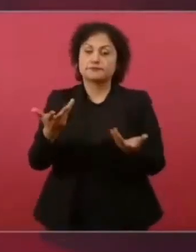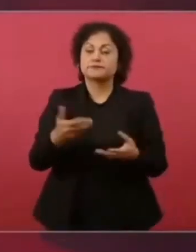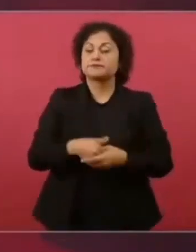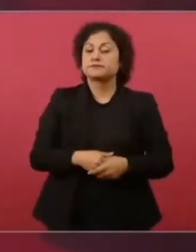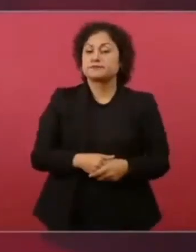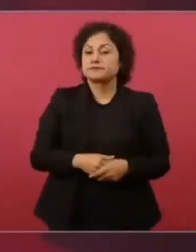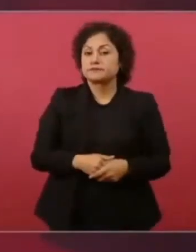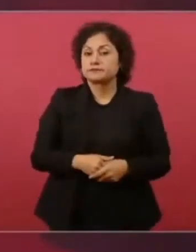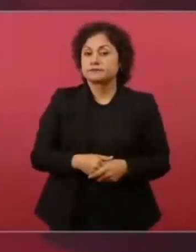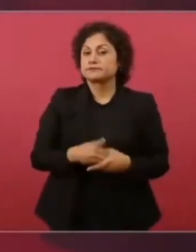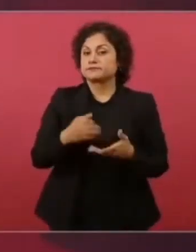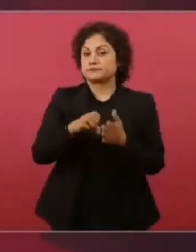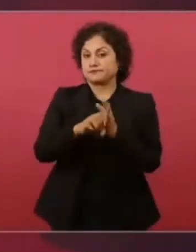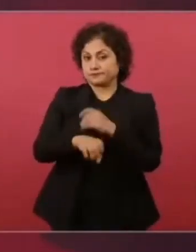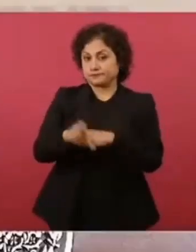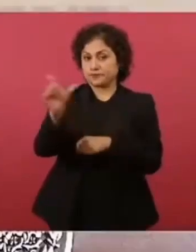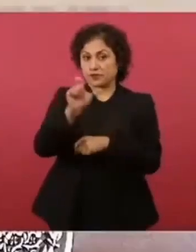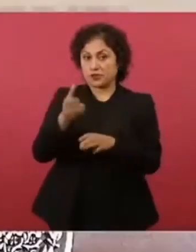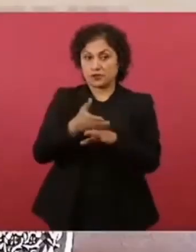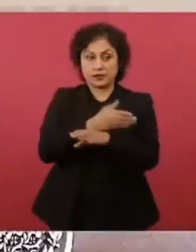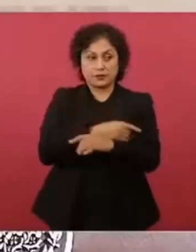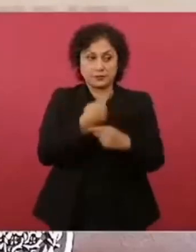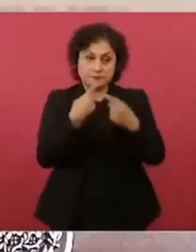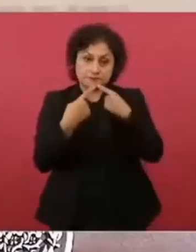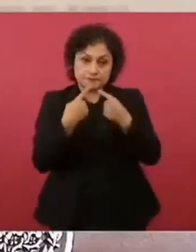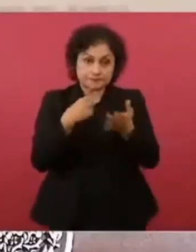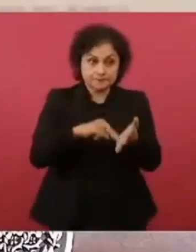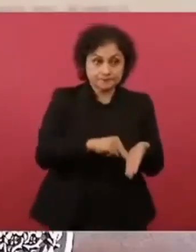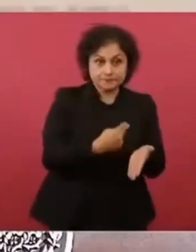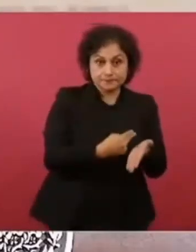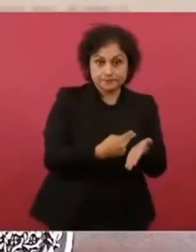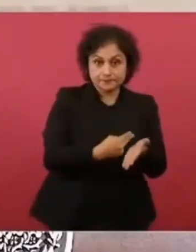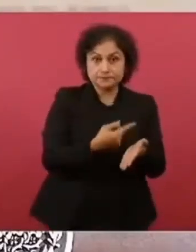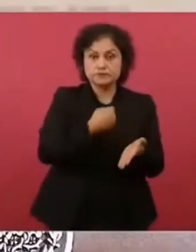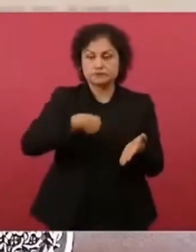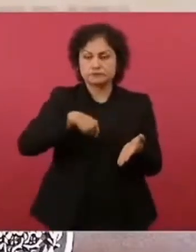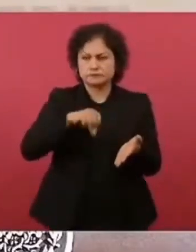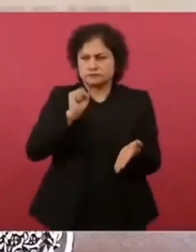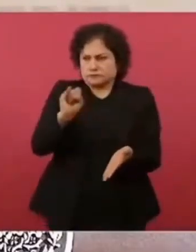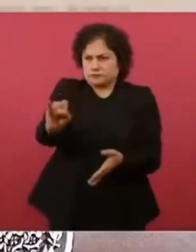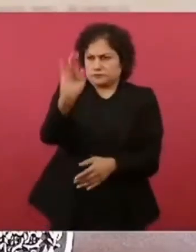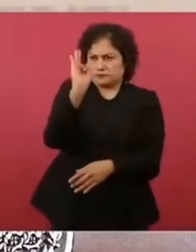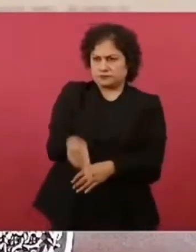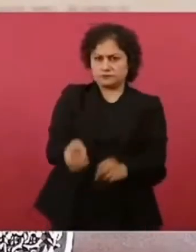se tenía que firmar el tratado y nosotros dijimos estamos de acuerdo,